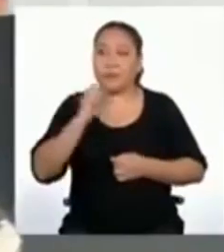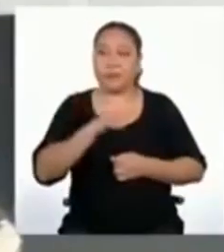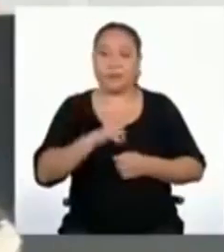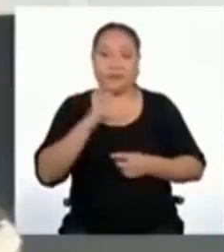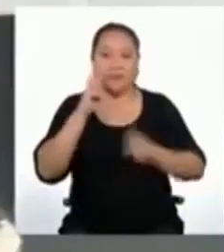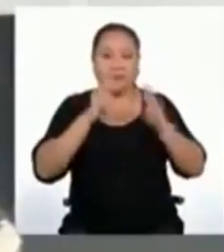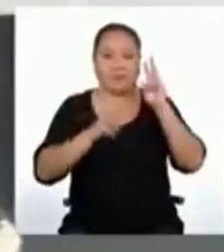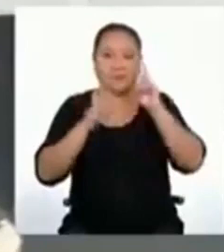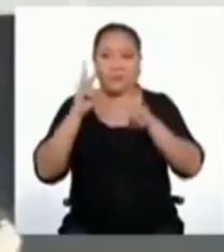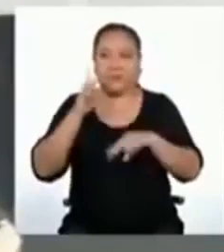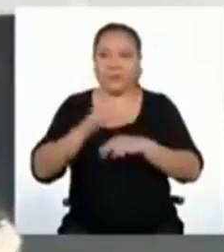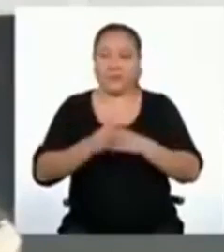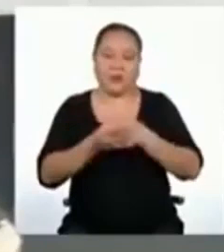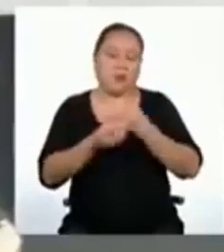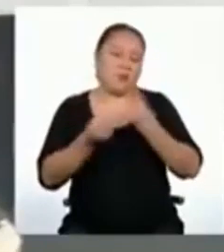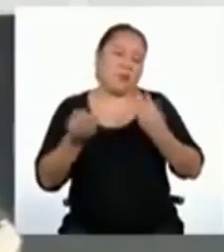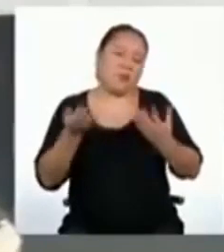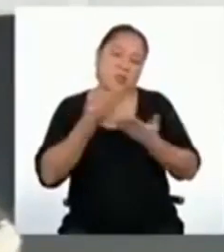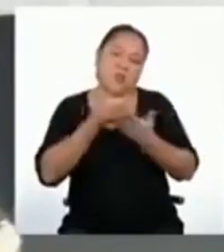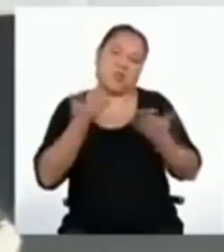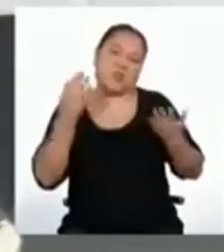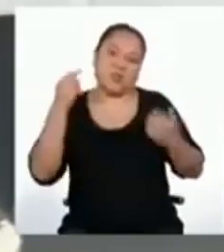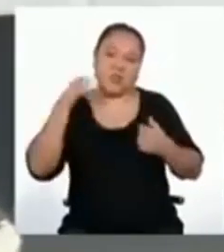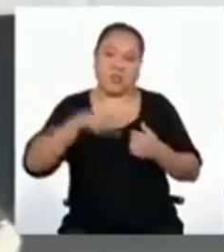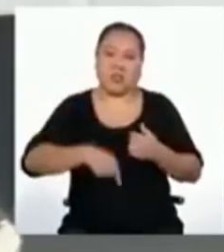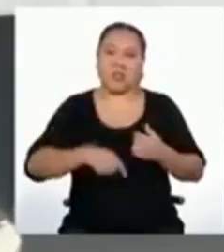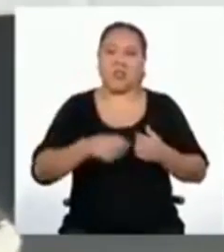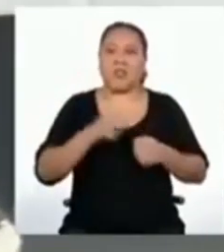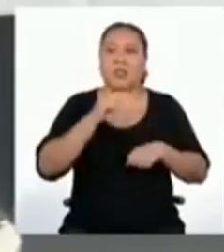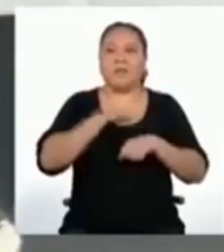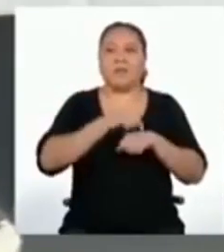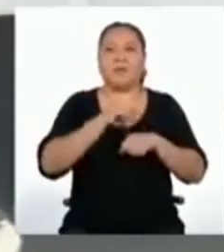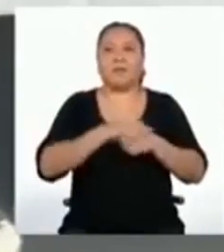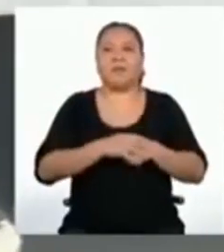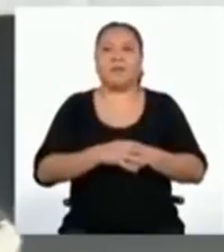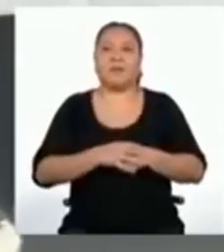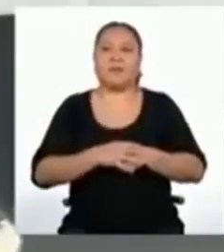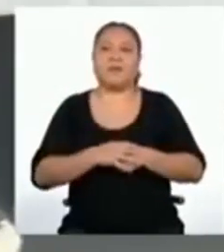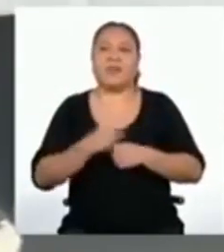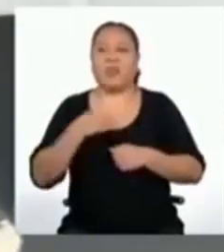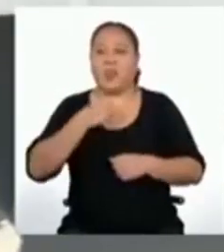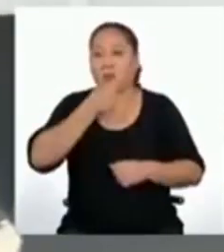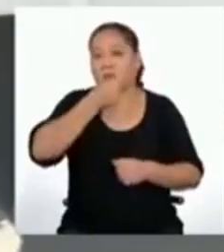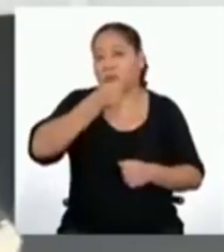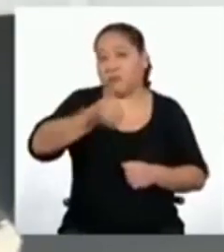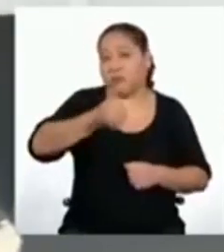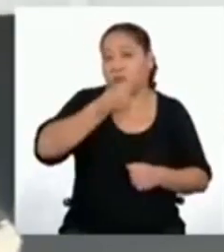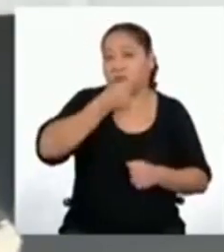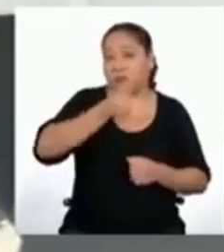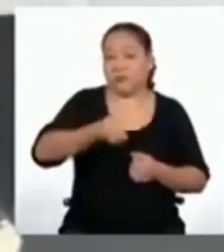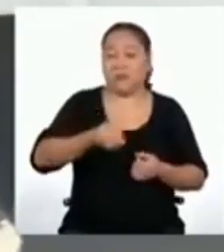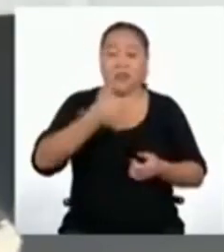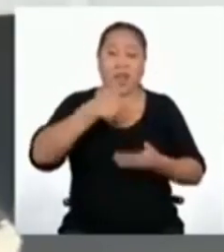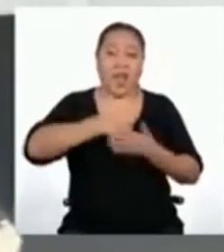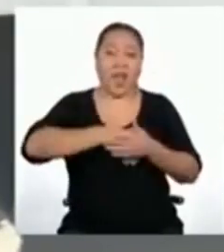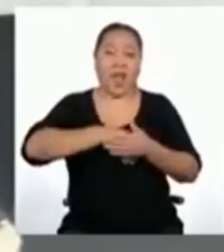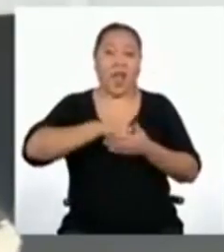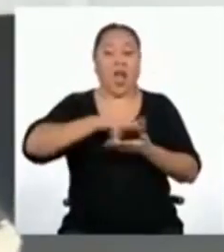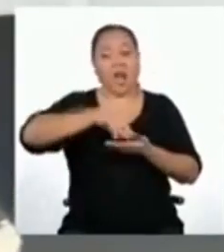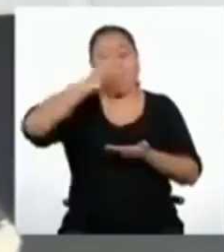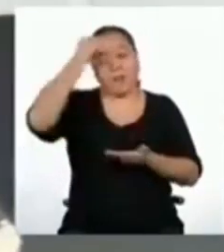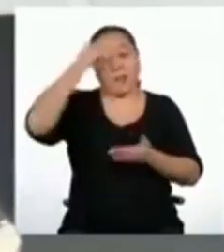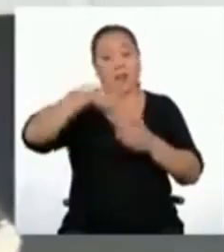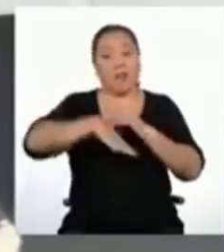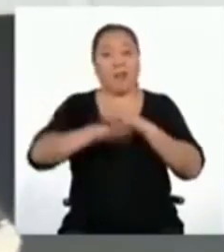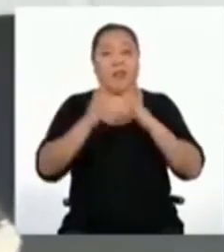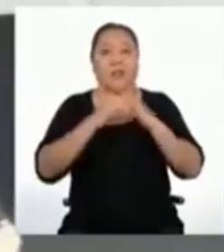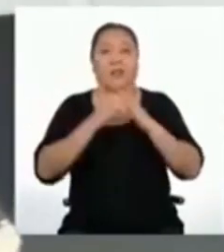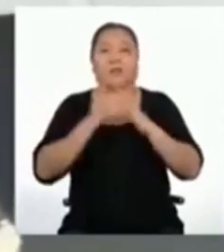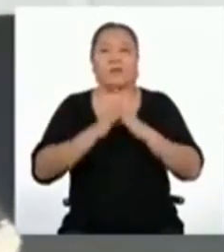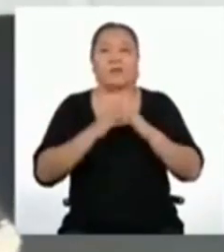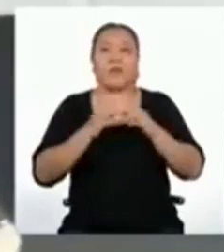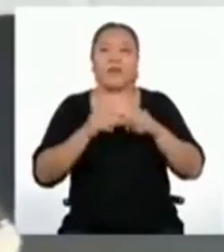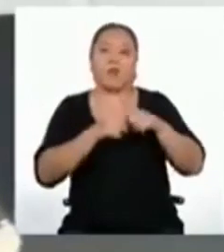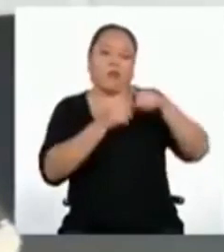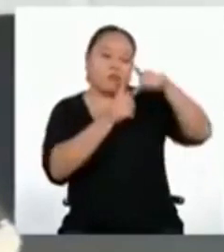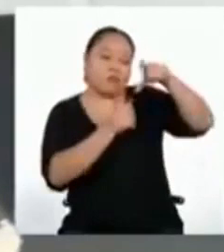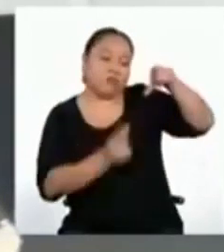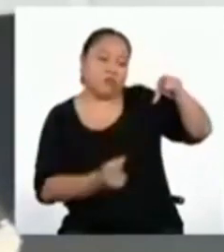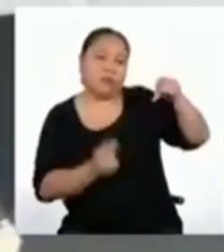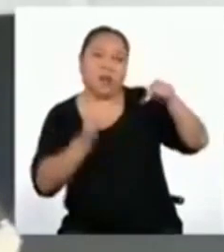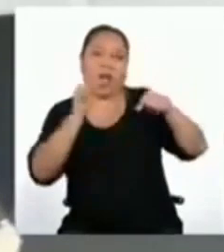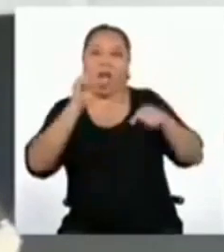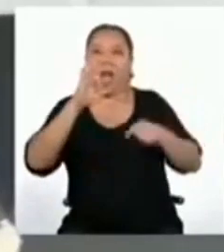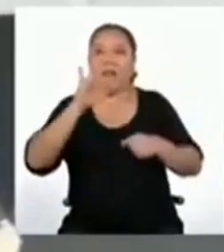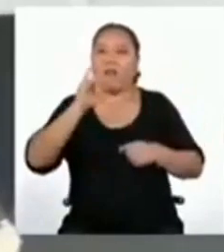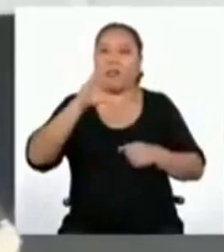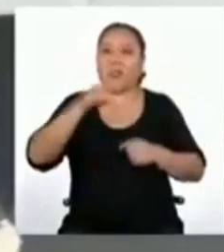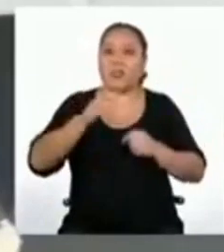haciendo varias cosas durante esta temporada. Además de ser conductora de Aprendo en Casa, he estado haciendo afiches,